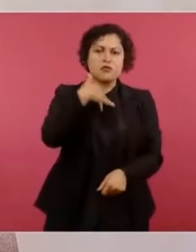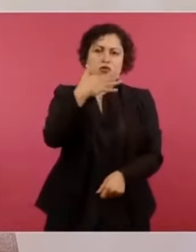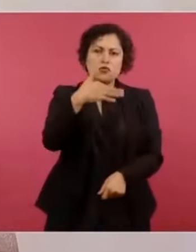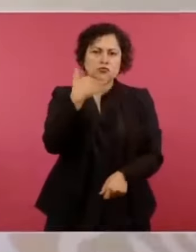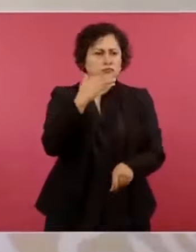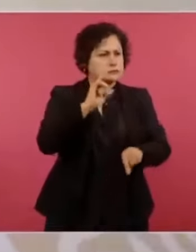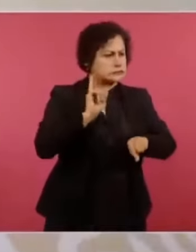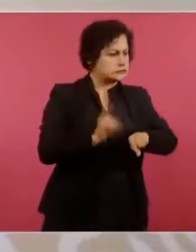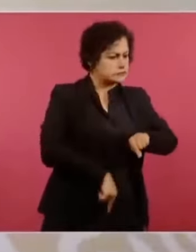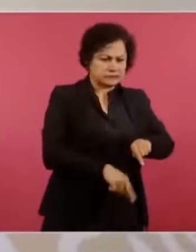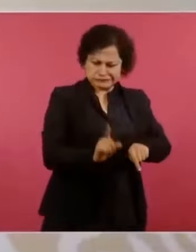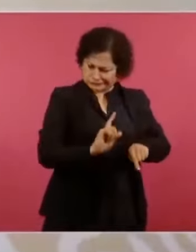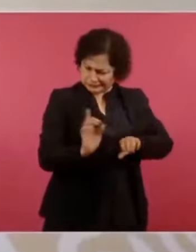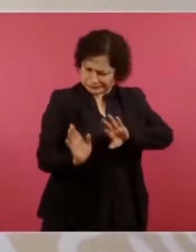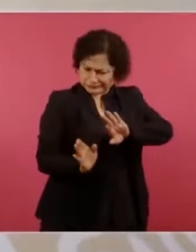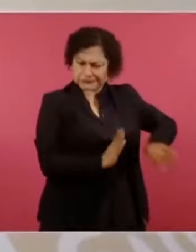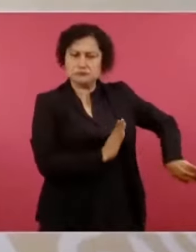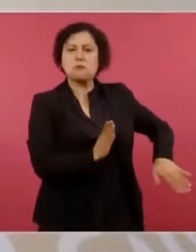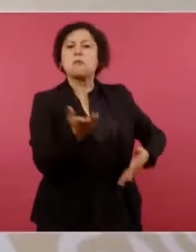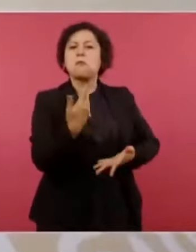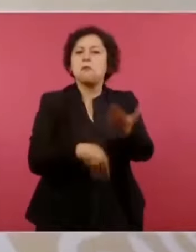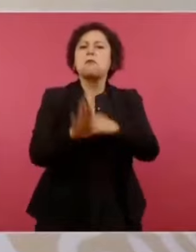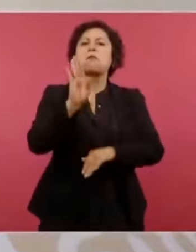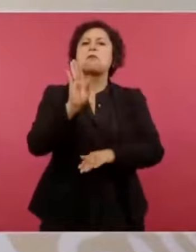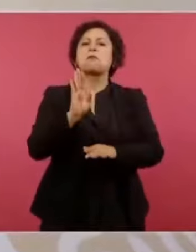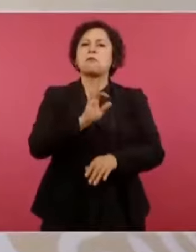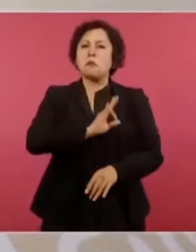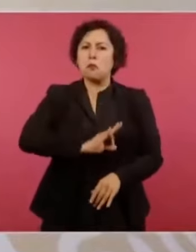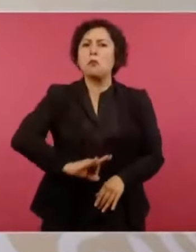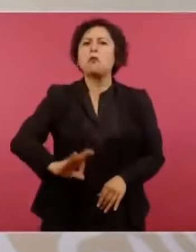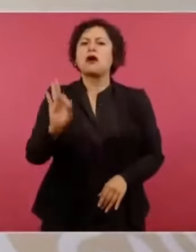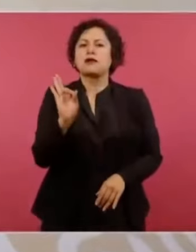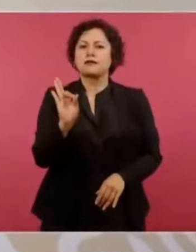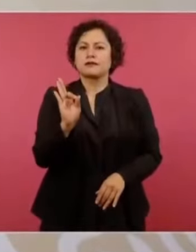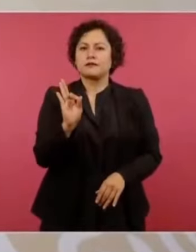que ahí está la clave de todo,